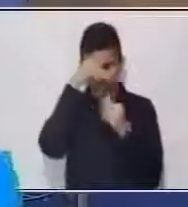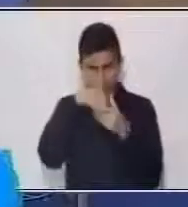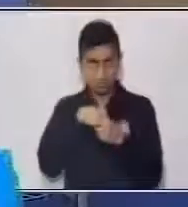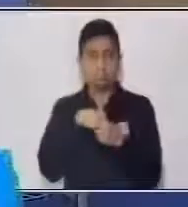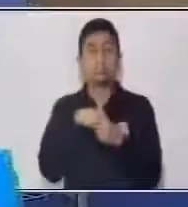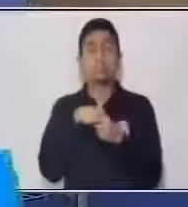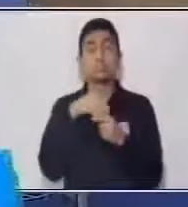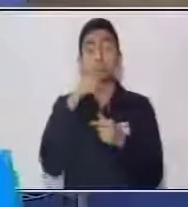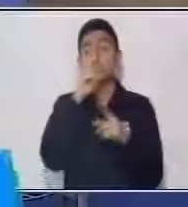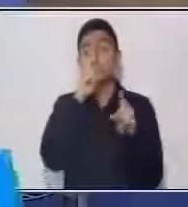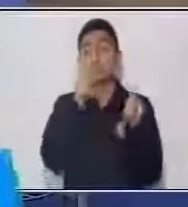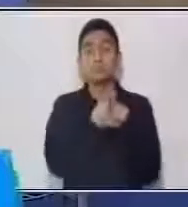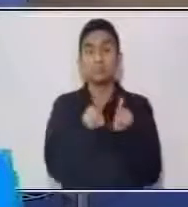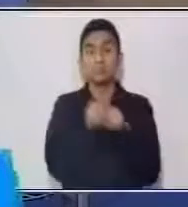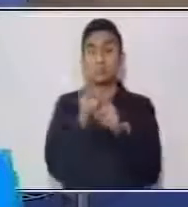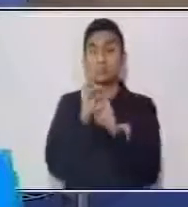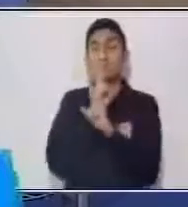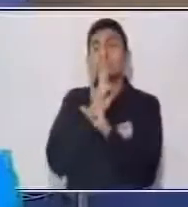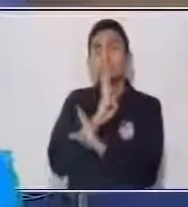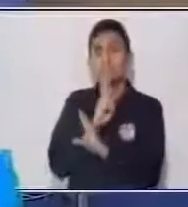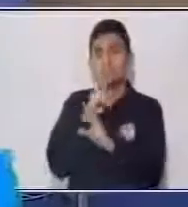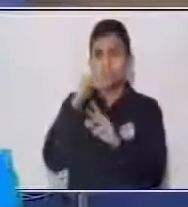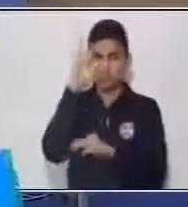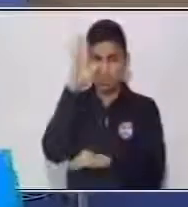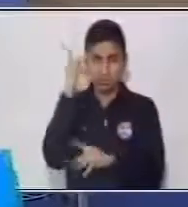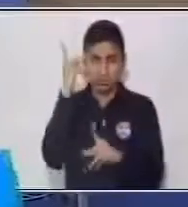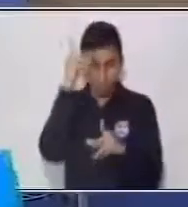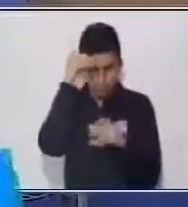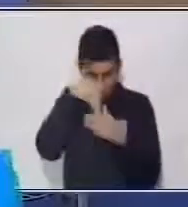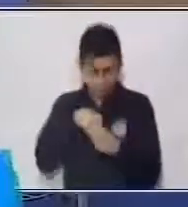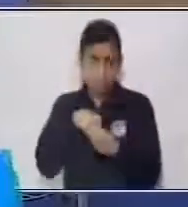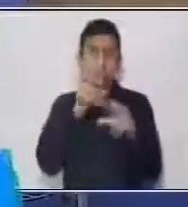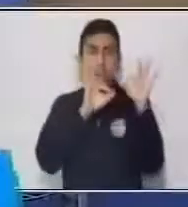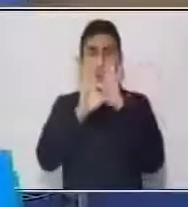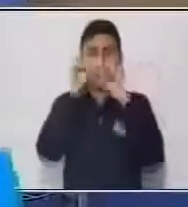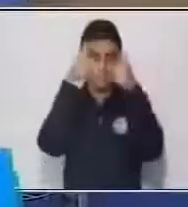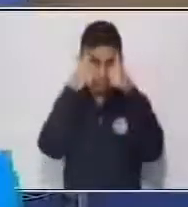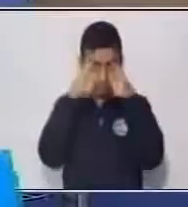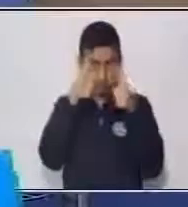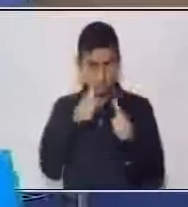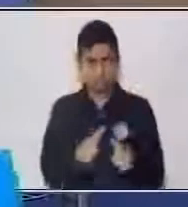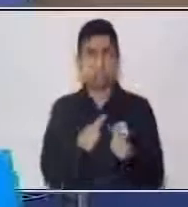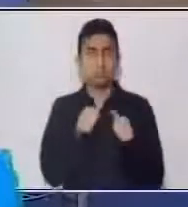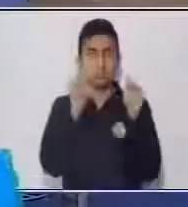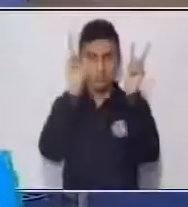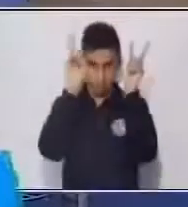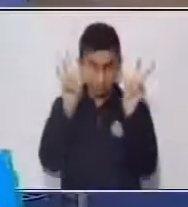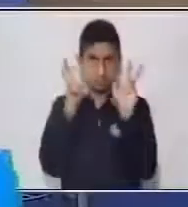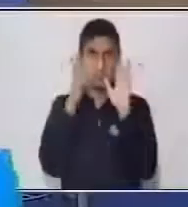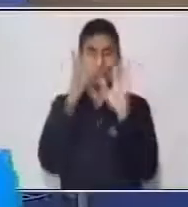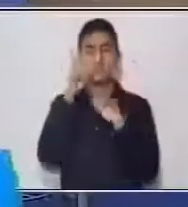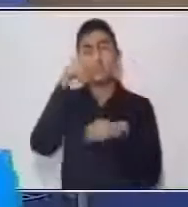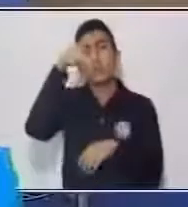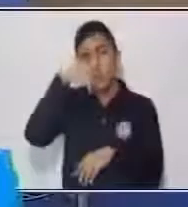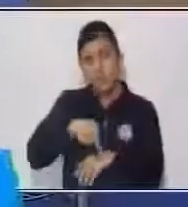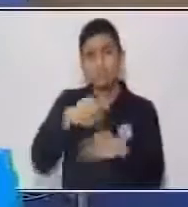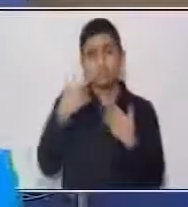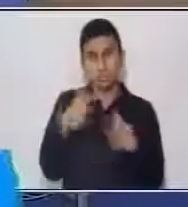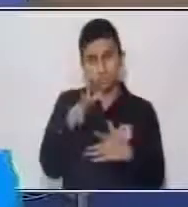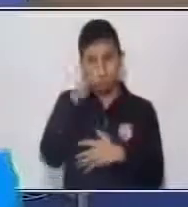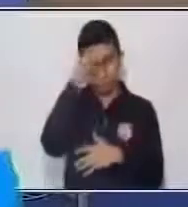es la parte en la que se concentran los resultados de una investigación o el análisis de un tema determinado. Hoy vamos a ver